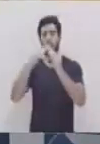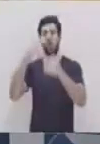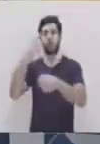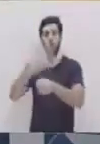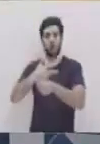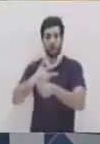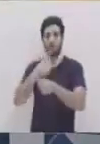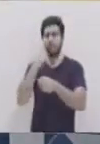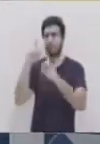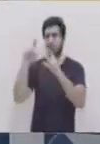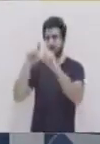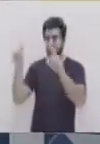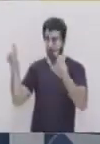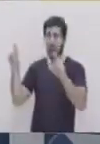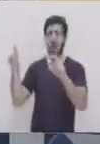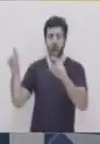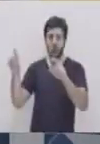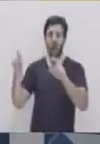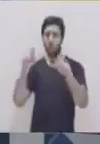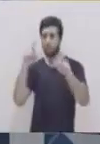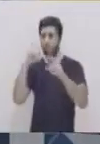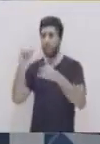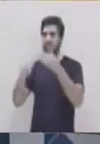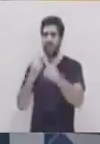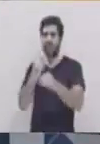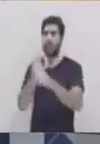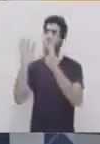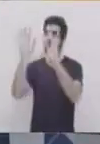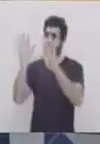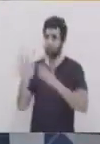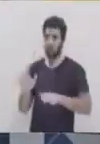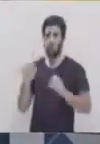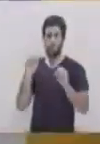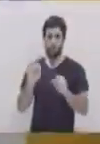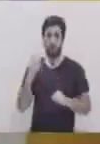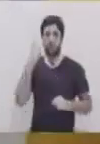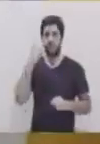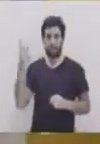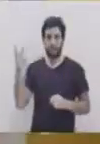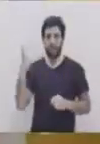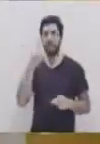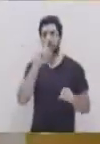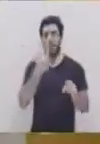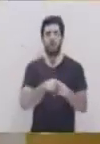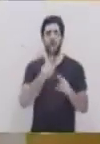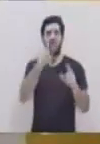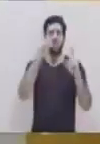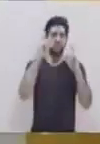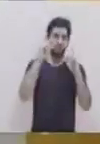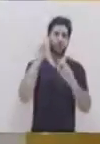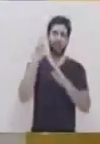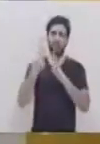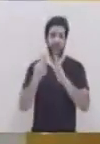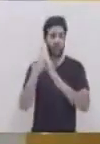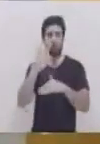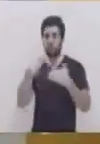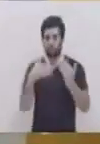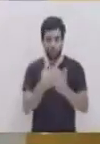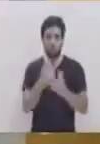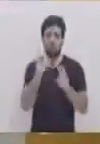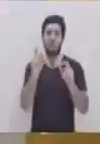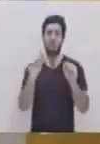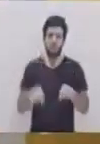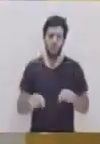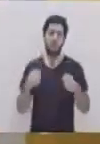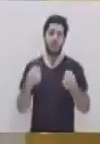realizar un esquema parecido al que hicimos nosotros acá. Y mandarnos sus fotos, sus videos. Para ir practicando todo lo aprendido dentro